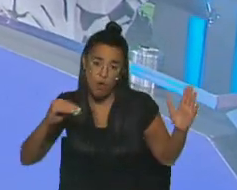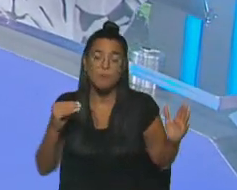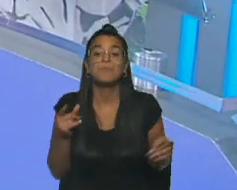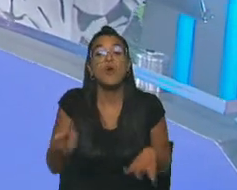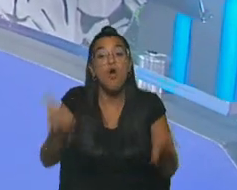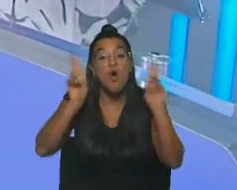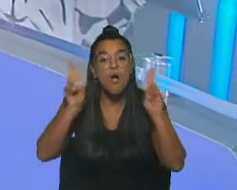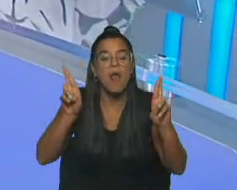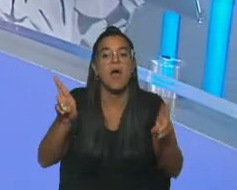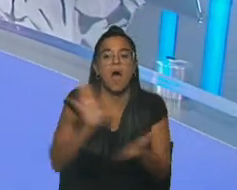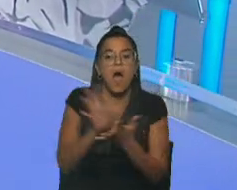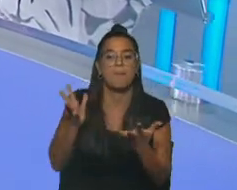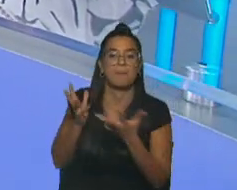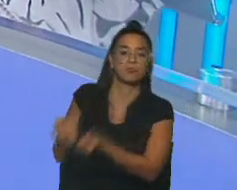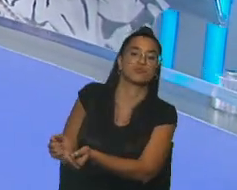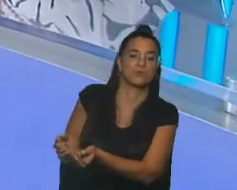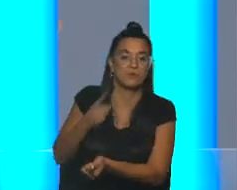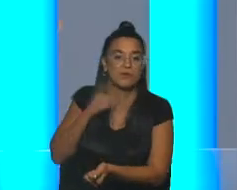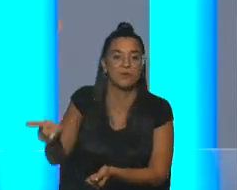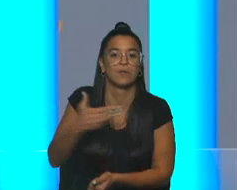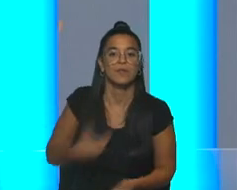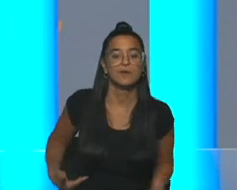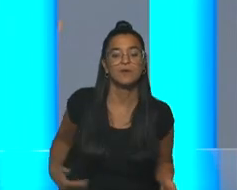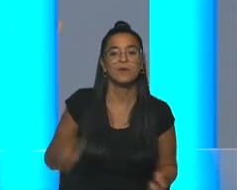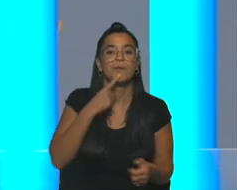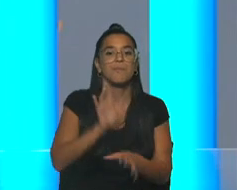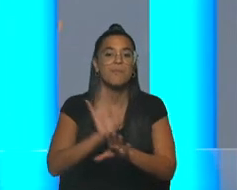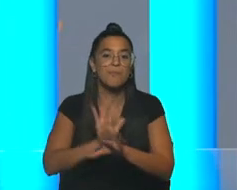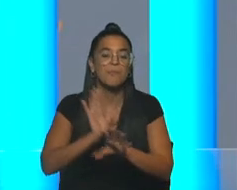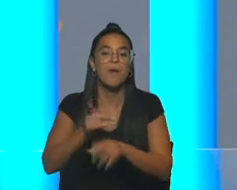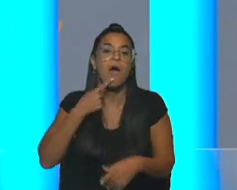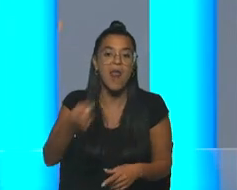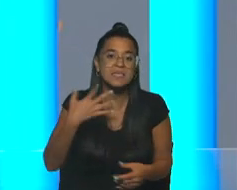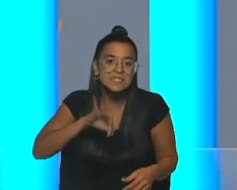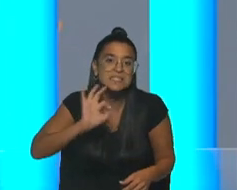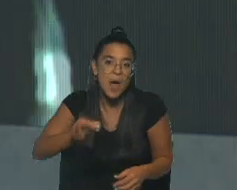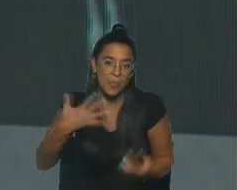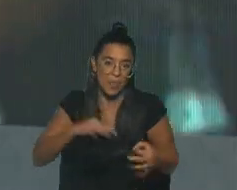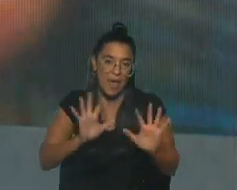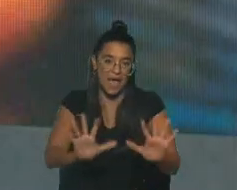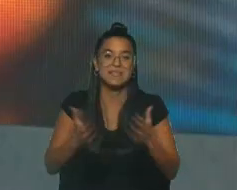que tengan todo el papoyo del Estado para poder llevar adelante lo que saben que tienen que hacer. Gracias, Sandra. Gracias.